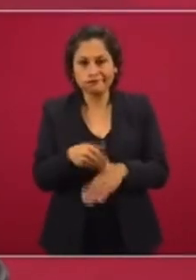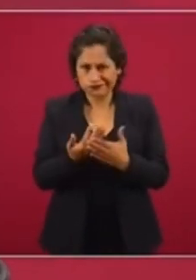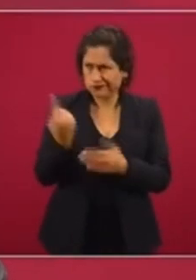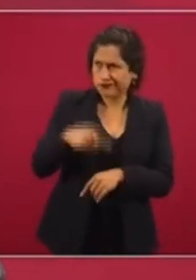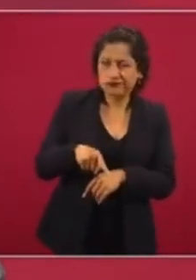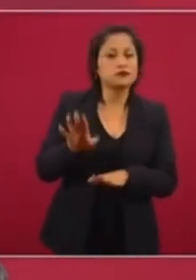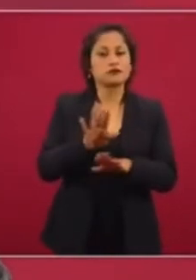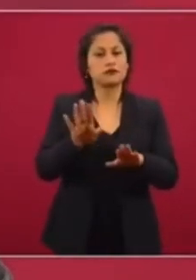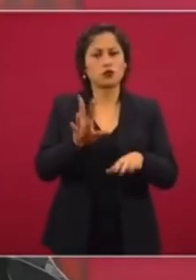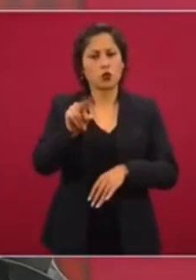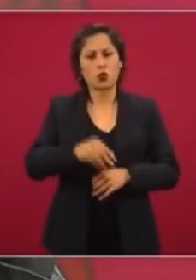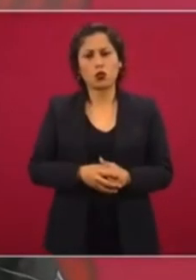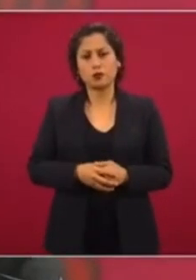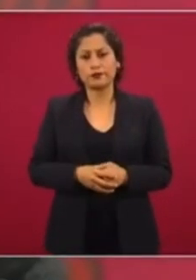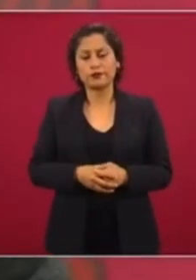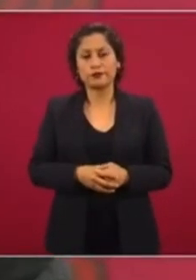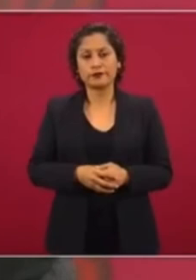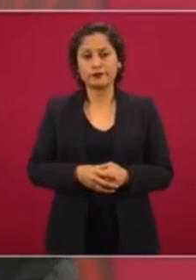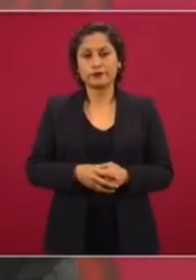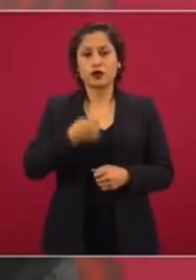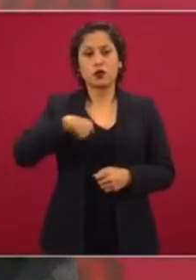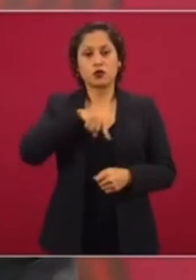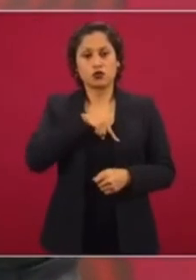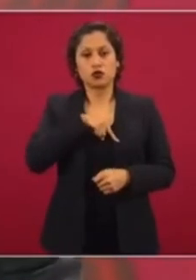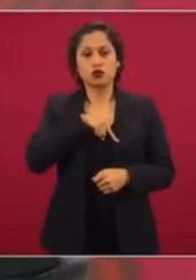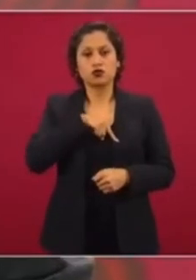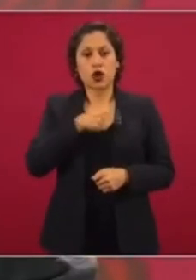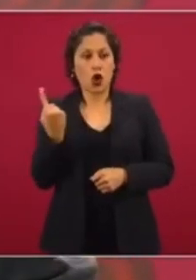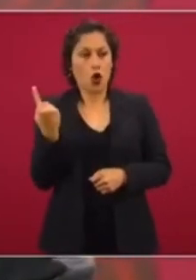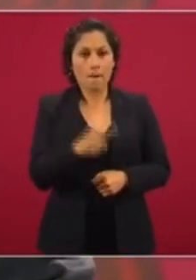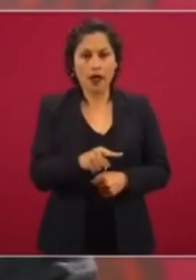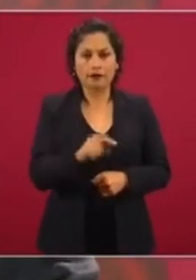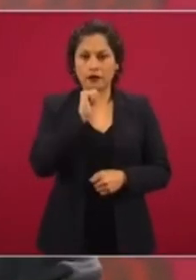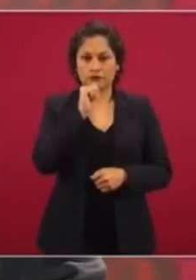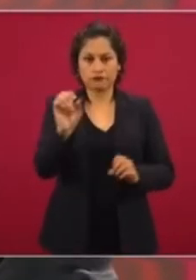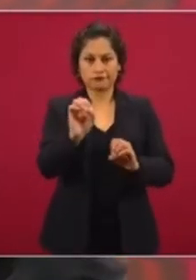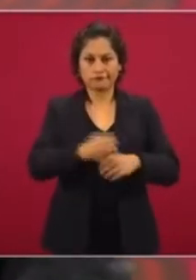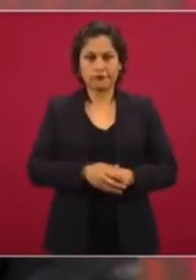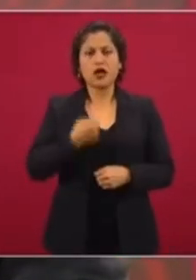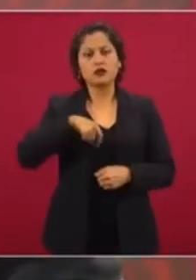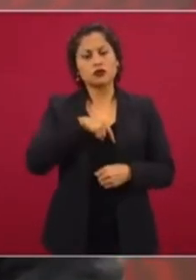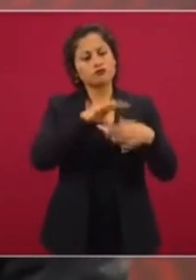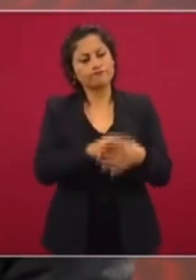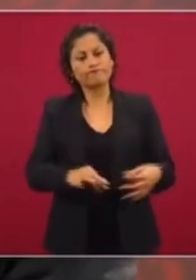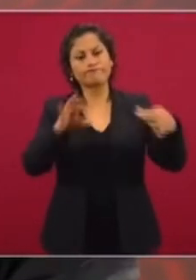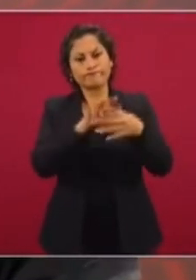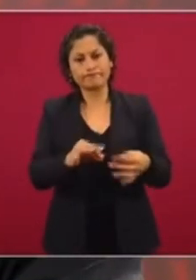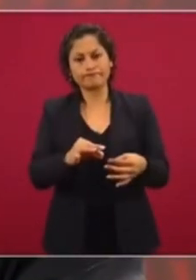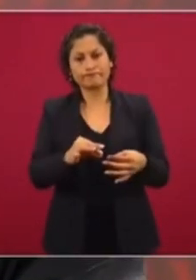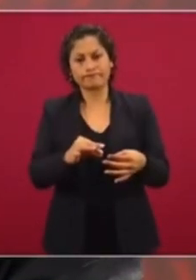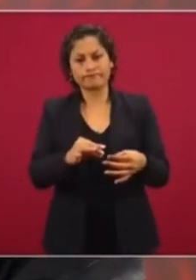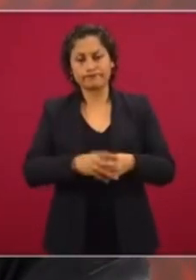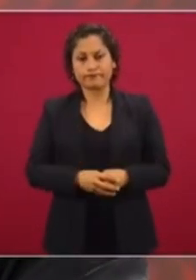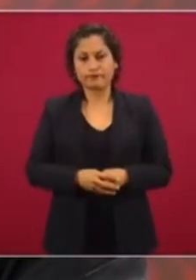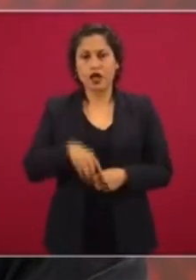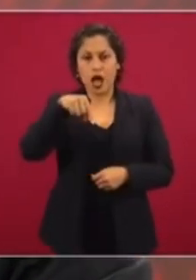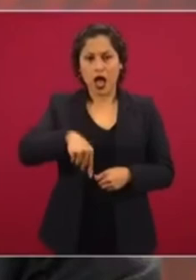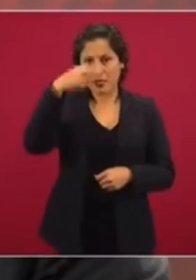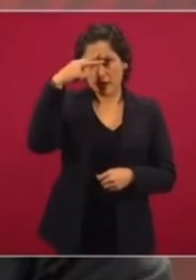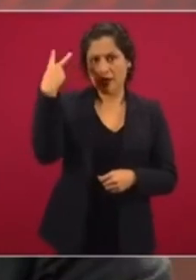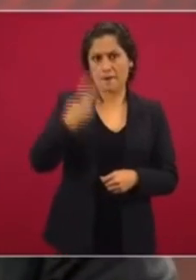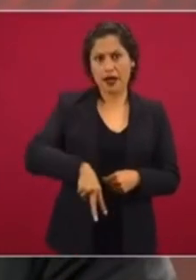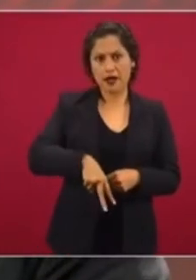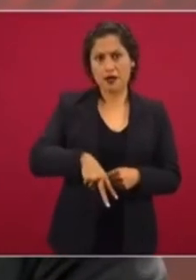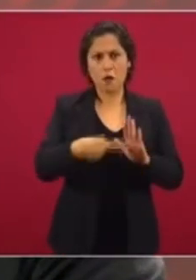Nosotros optamos por convencer, no por imponer nada. No hubo toque de queda,